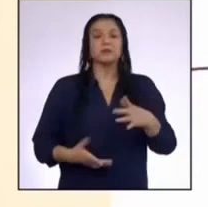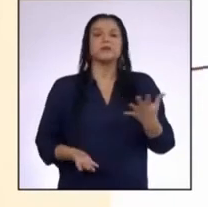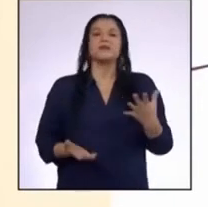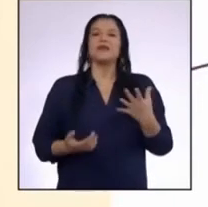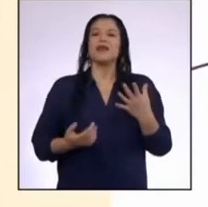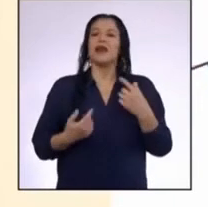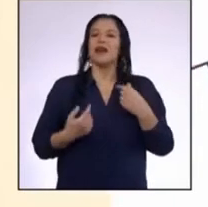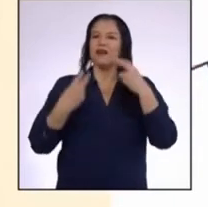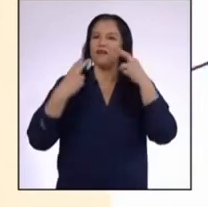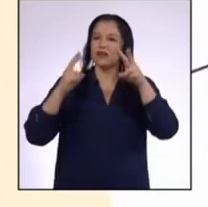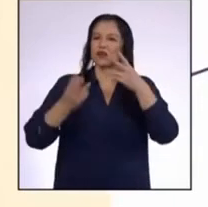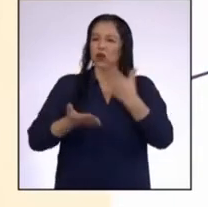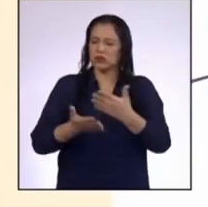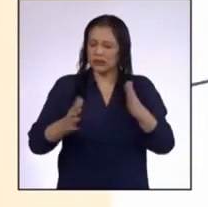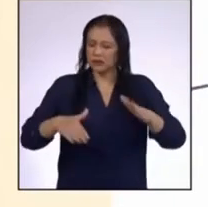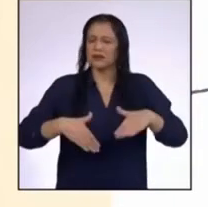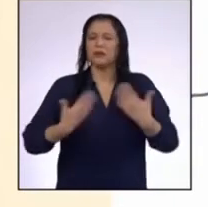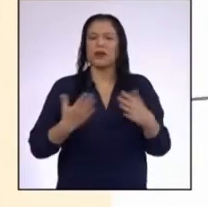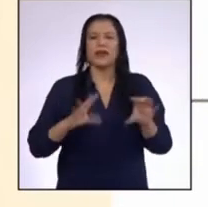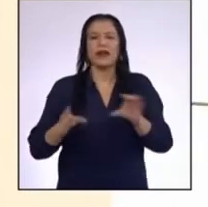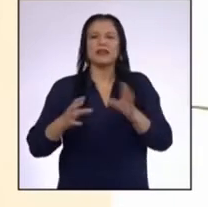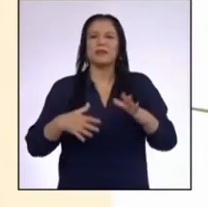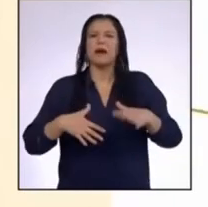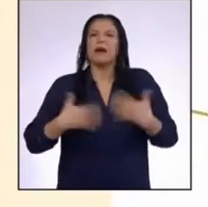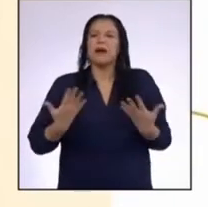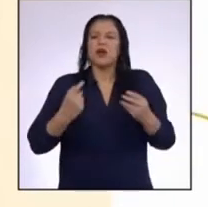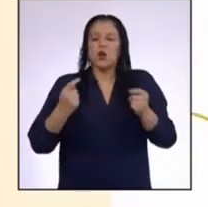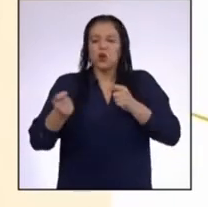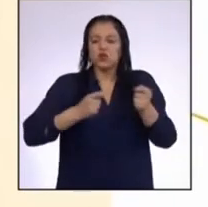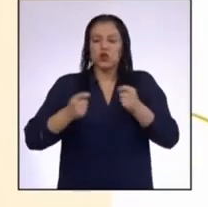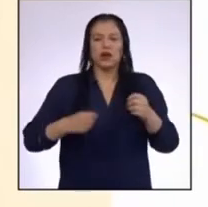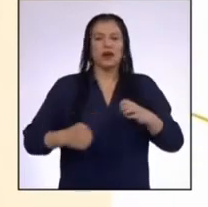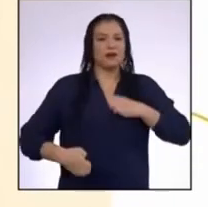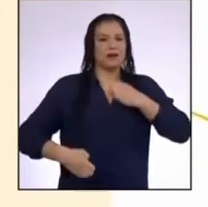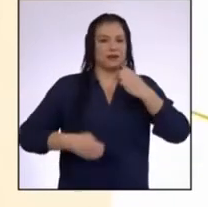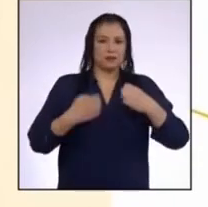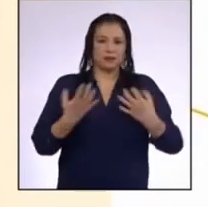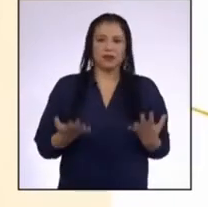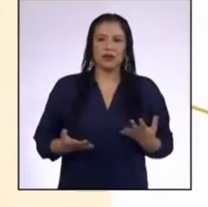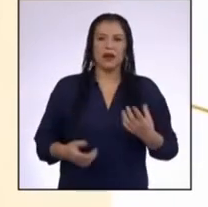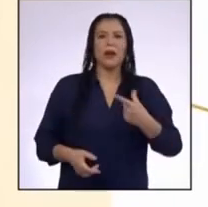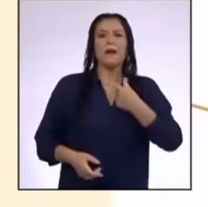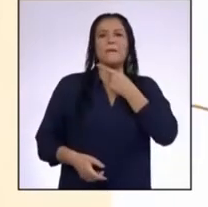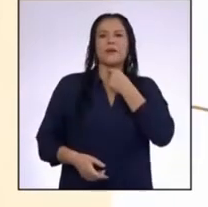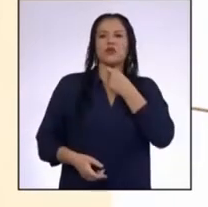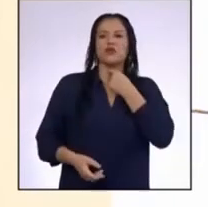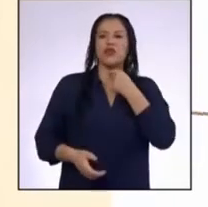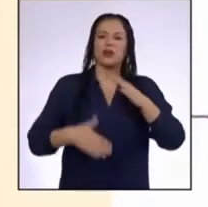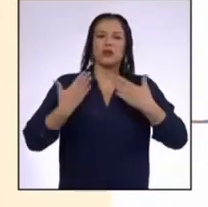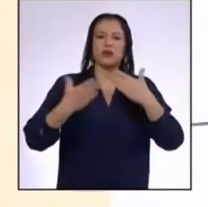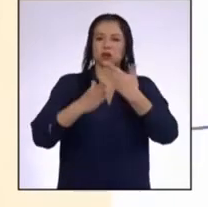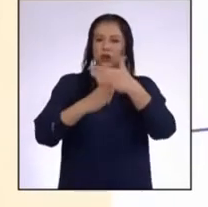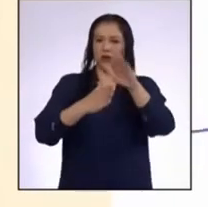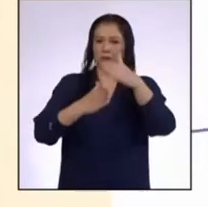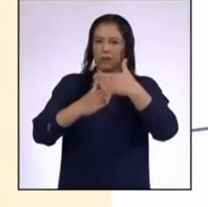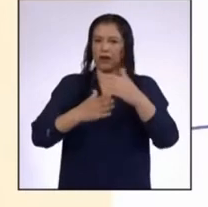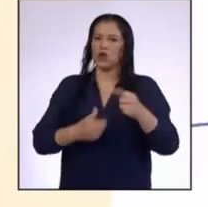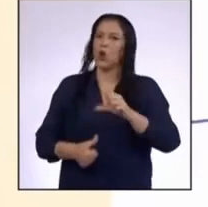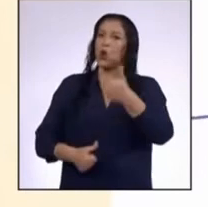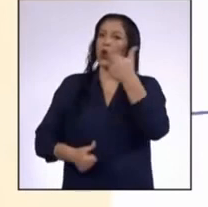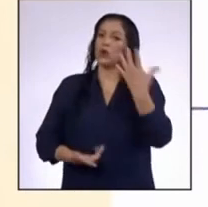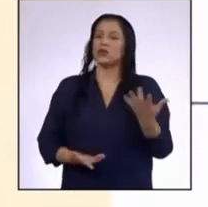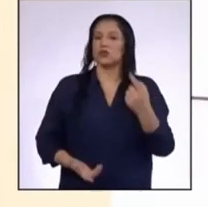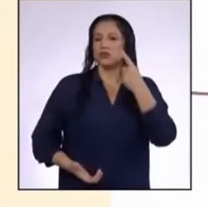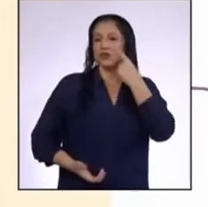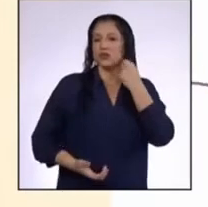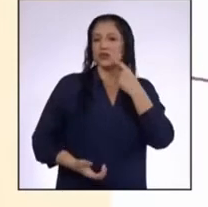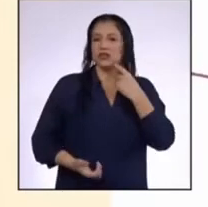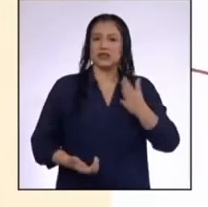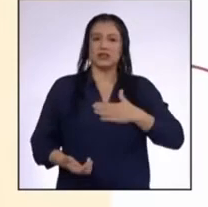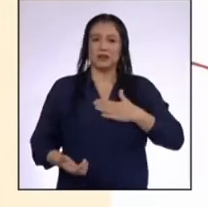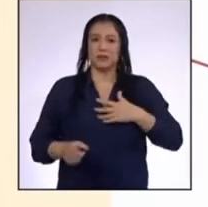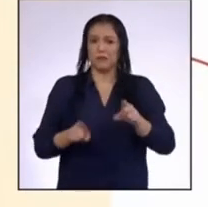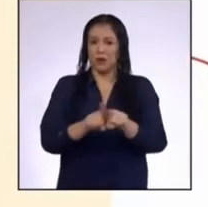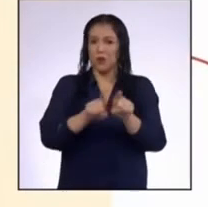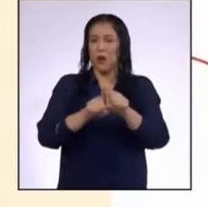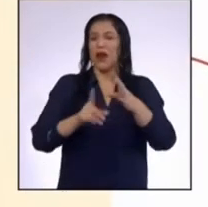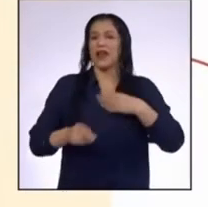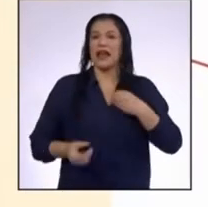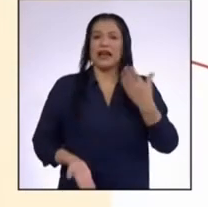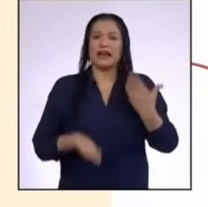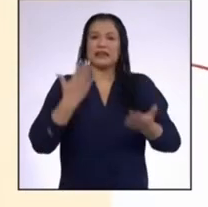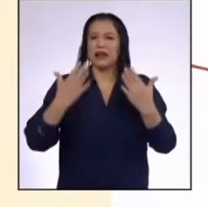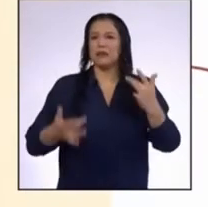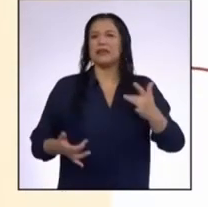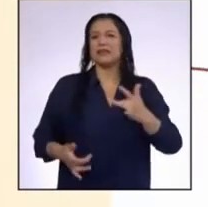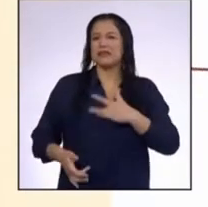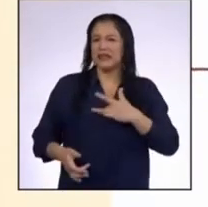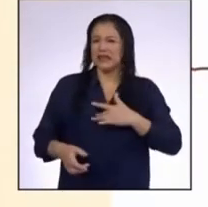visto que hay cosas que se pueden hacer Para saber manejar las emociones Me gustaría poder compartirlas con más chicas y chicos de mi edad Que puedan estar